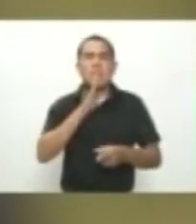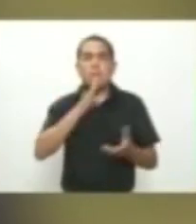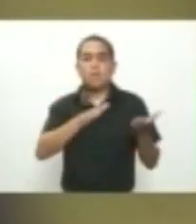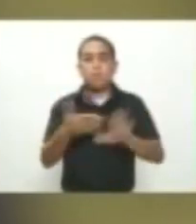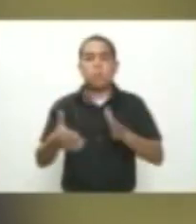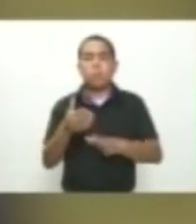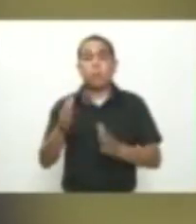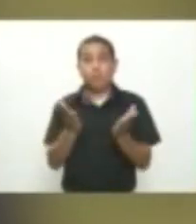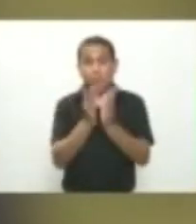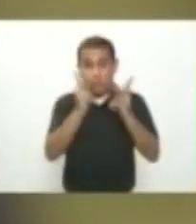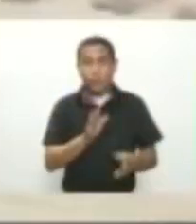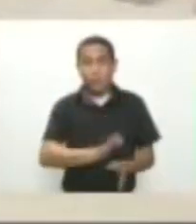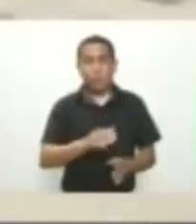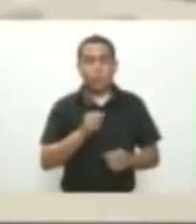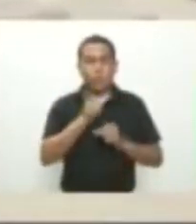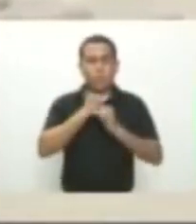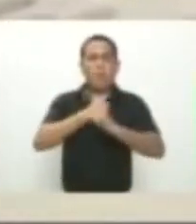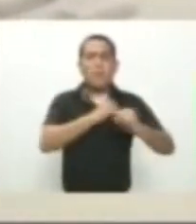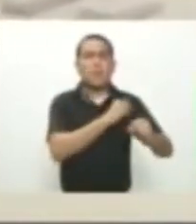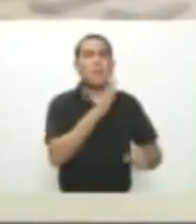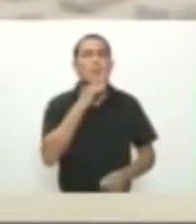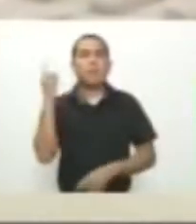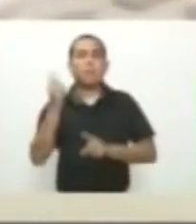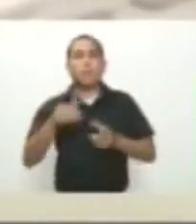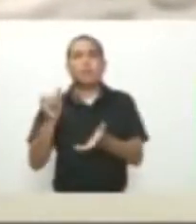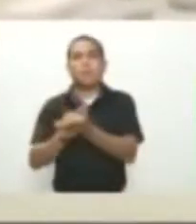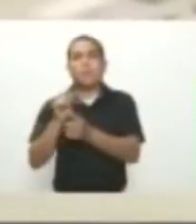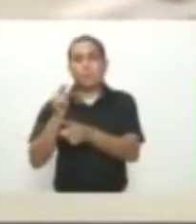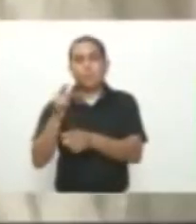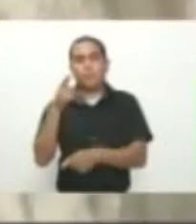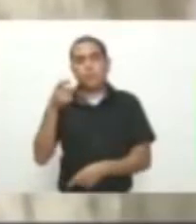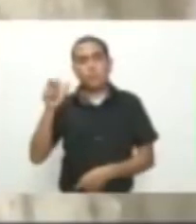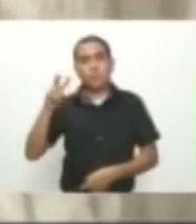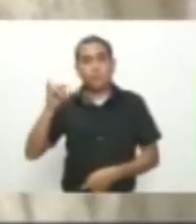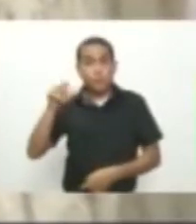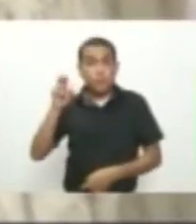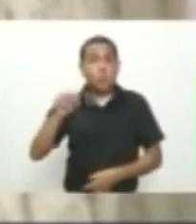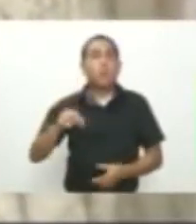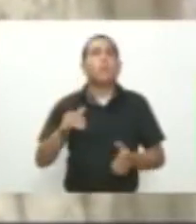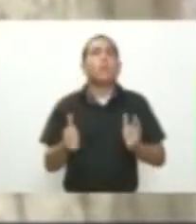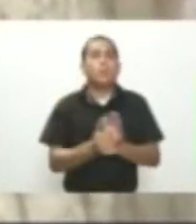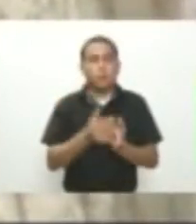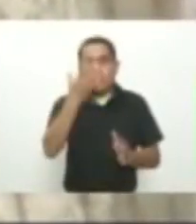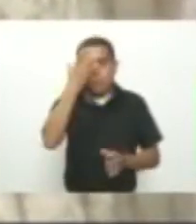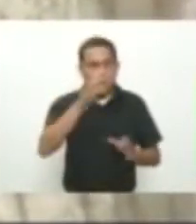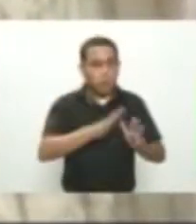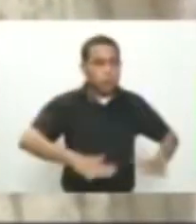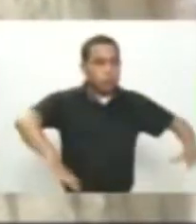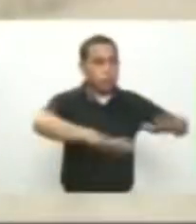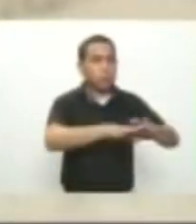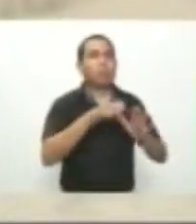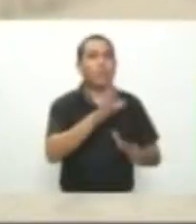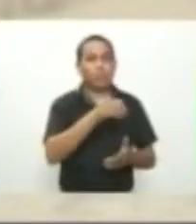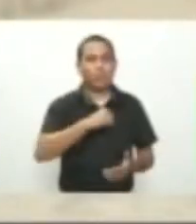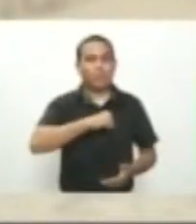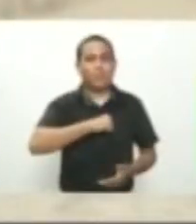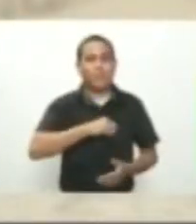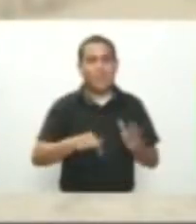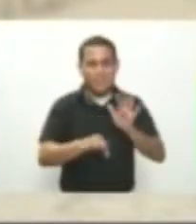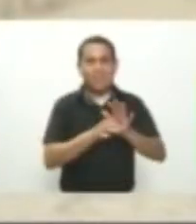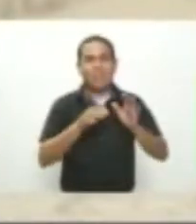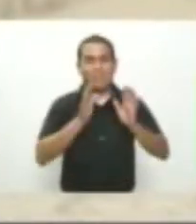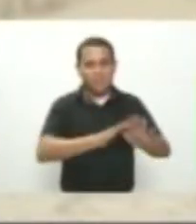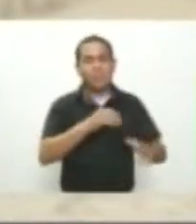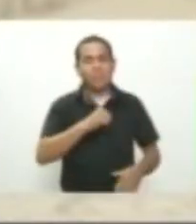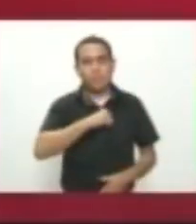porque los estudiantes estaban cerca de un punto donde se iba a embarcar una importante cantidad de droga Sin embargo, se conoció que pese a que su